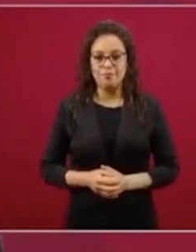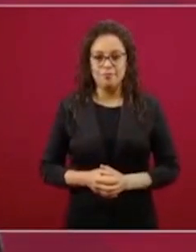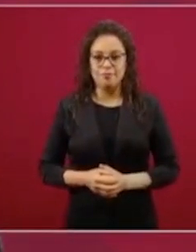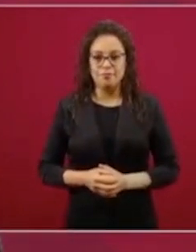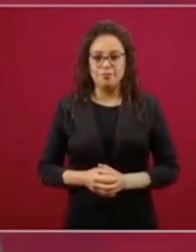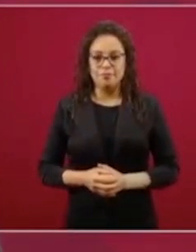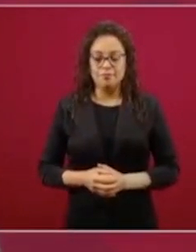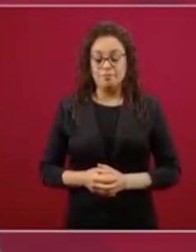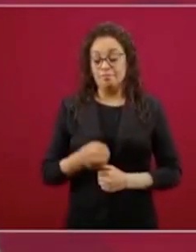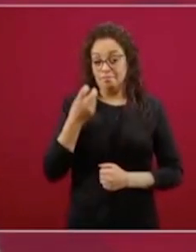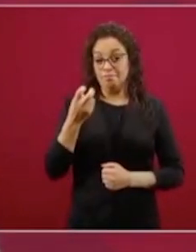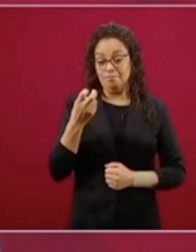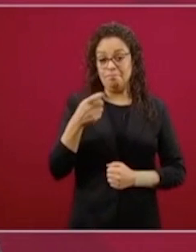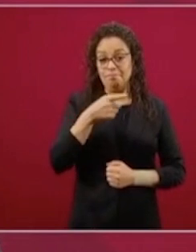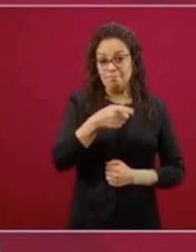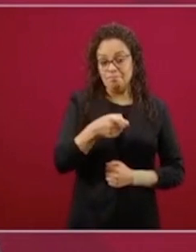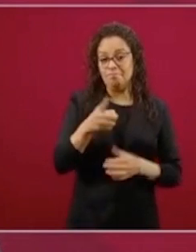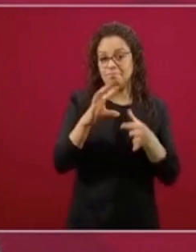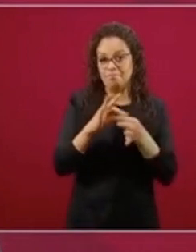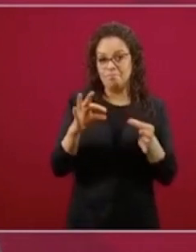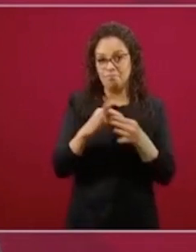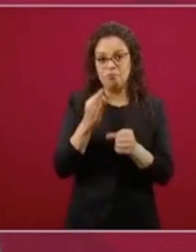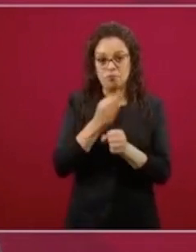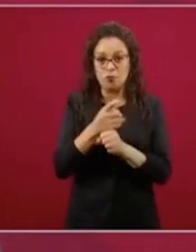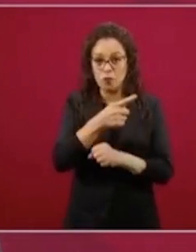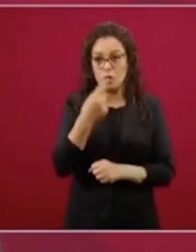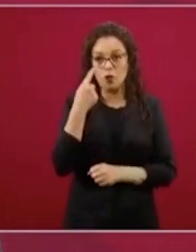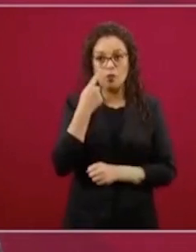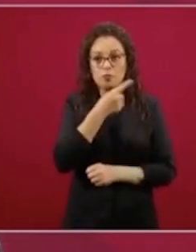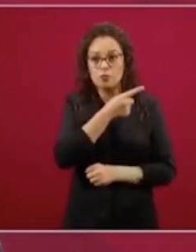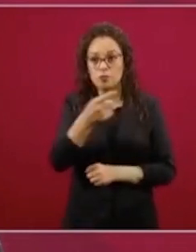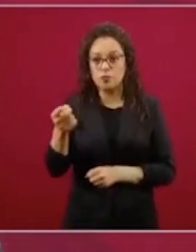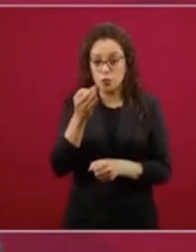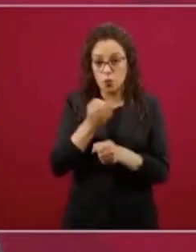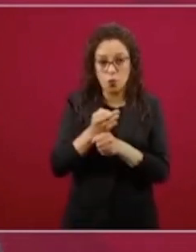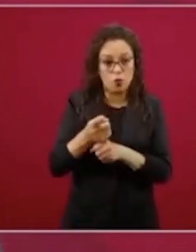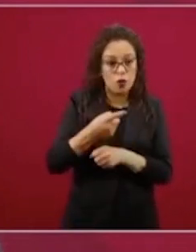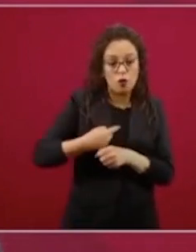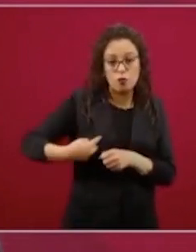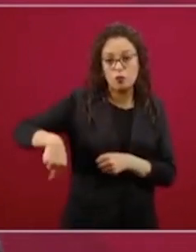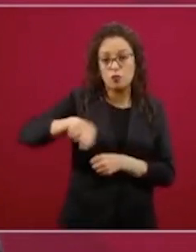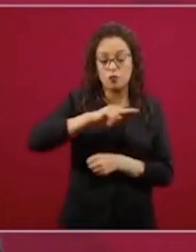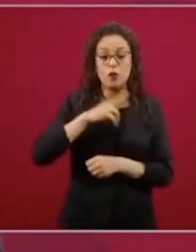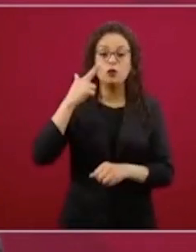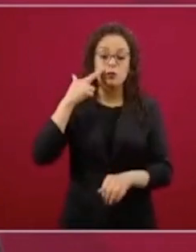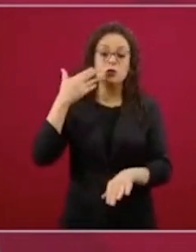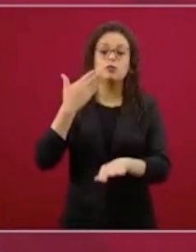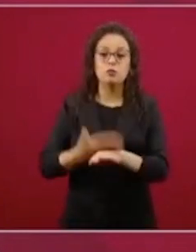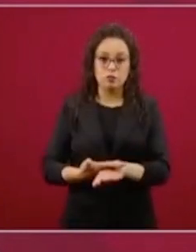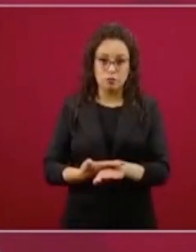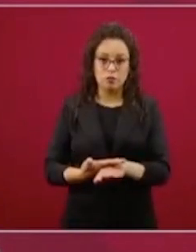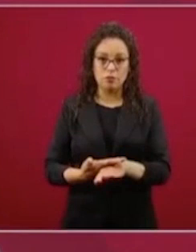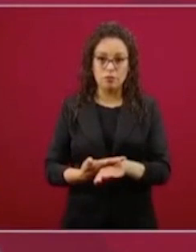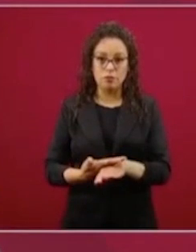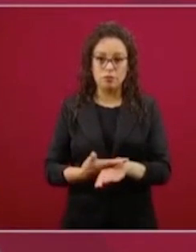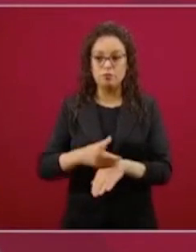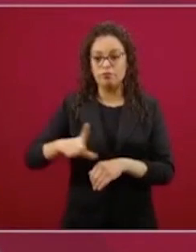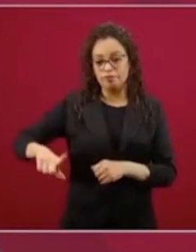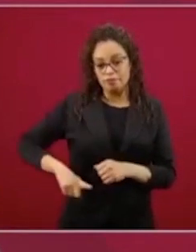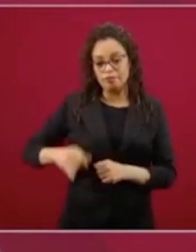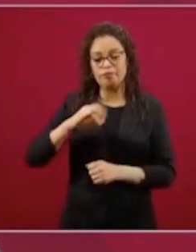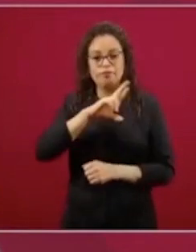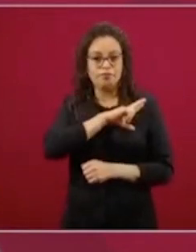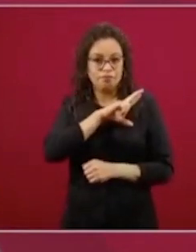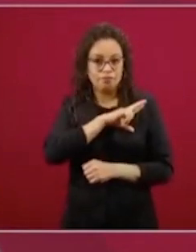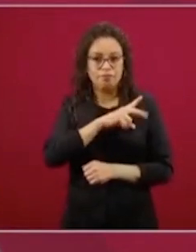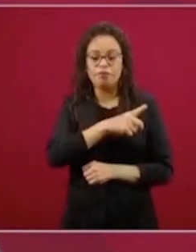darles el marco de lo que estamos ahorita enfrentando y creo que es responsabilidad de todos, de los medios privados, de los medios públicos. Por supuesto, en